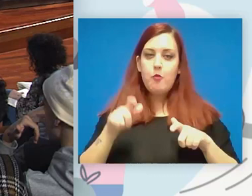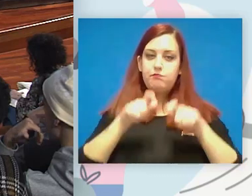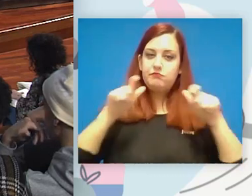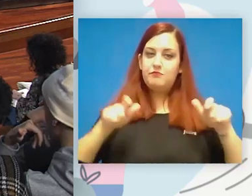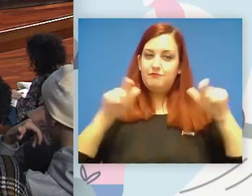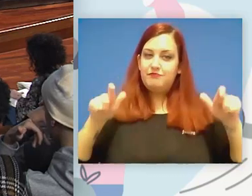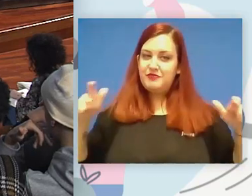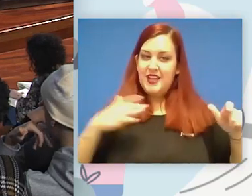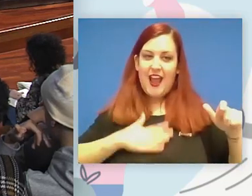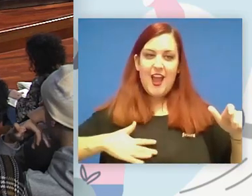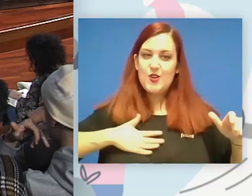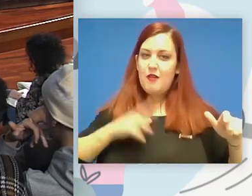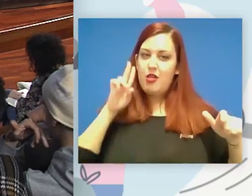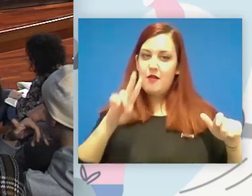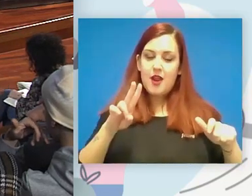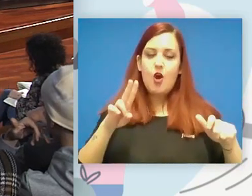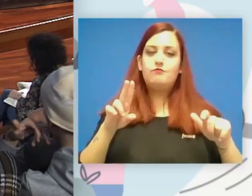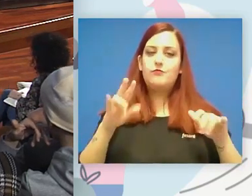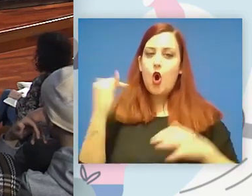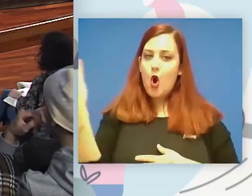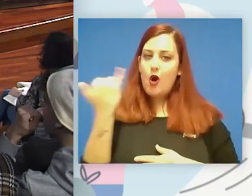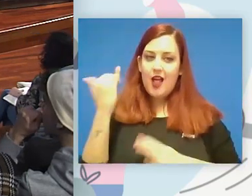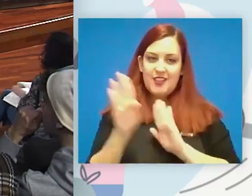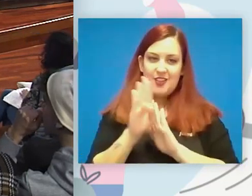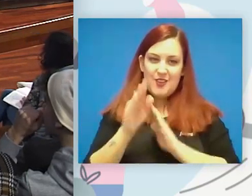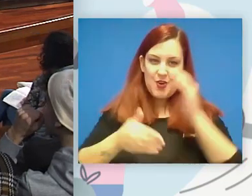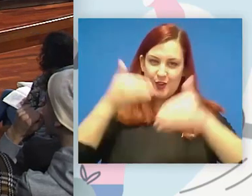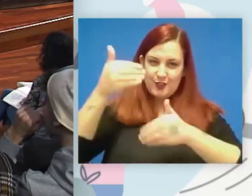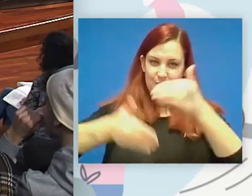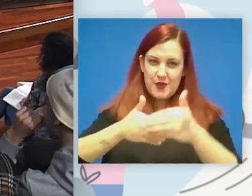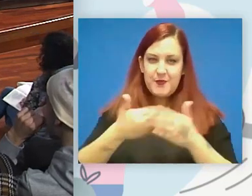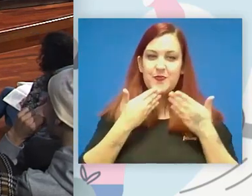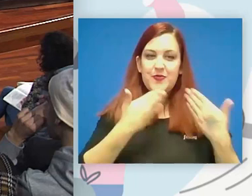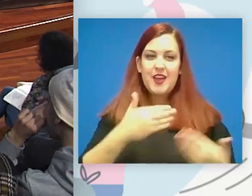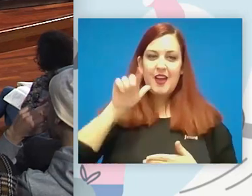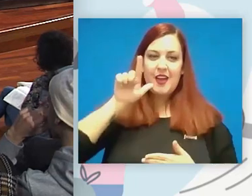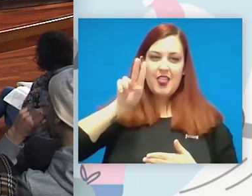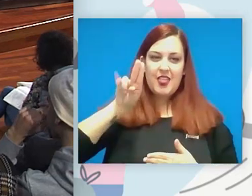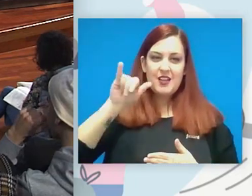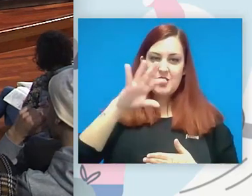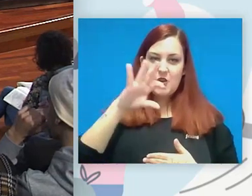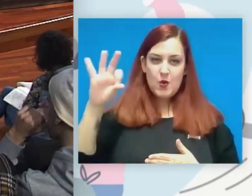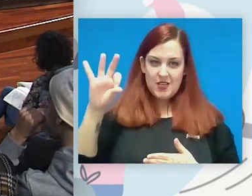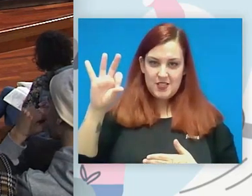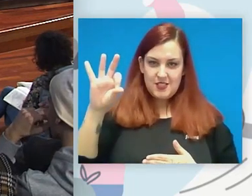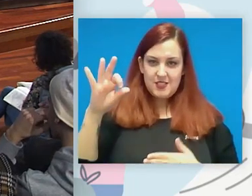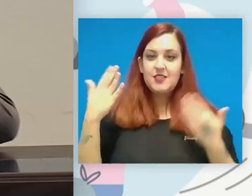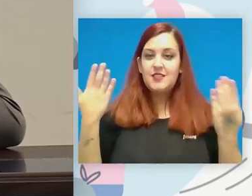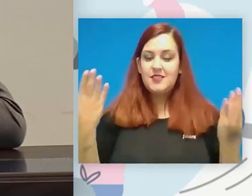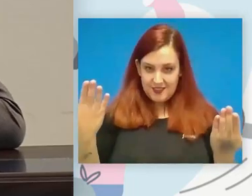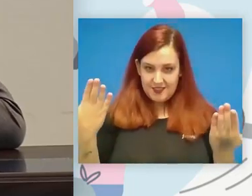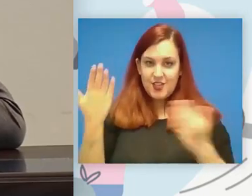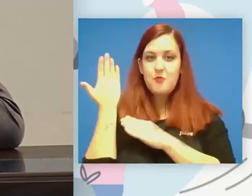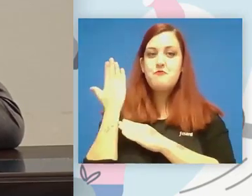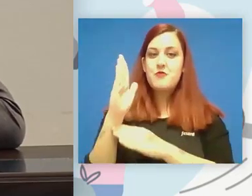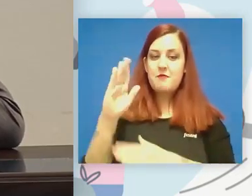pues siga en esa línea este seminario. Gracias, Luis. Luis ha hecho gran parte de mi presentación,